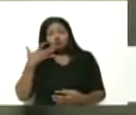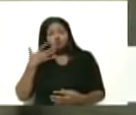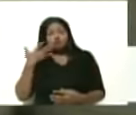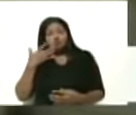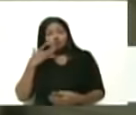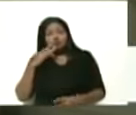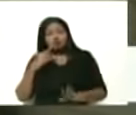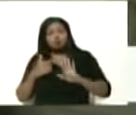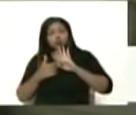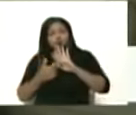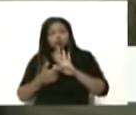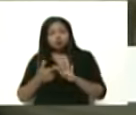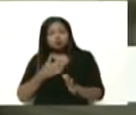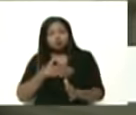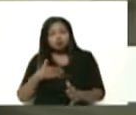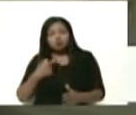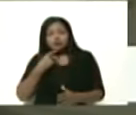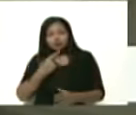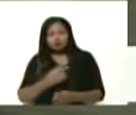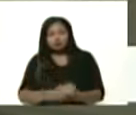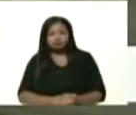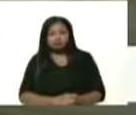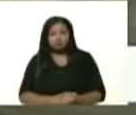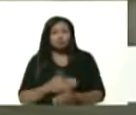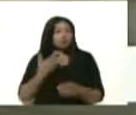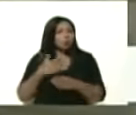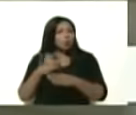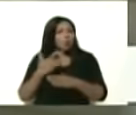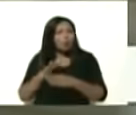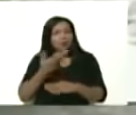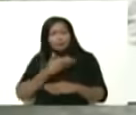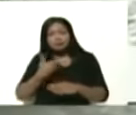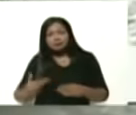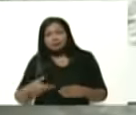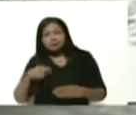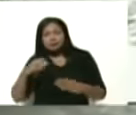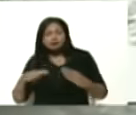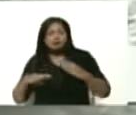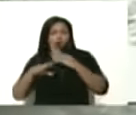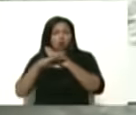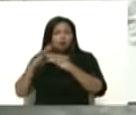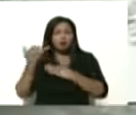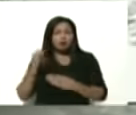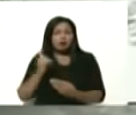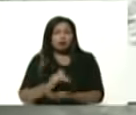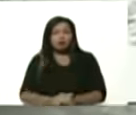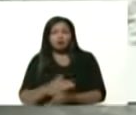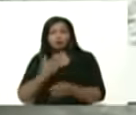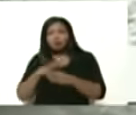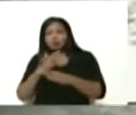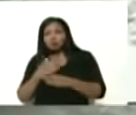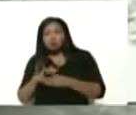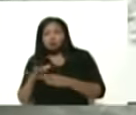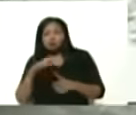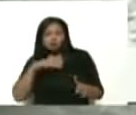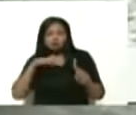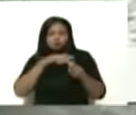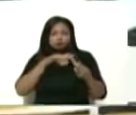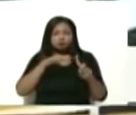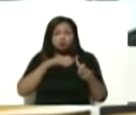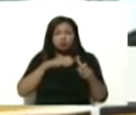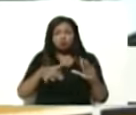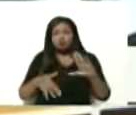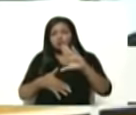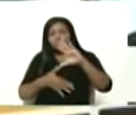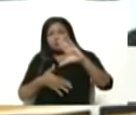satisfacción, quiero decirle algo. No importa, presidente, ese bloqueo imperial, no importa el asedio norteamericano,